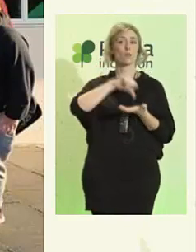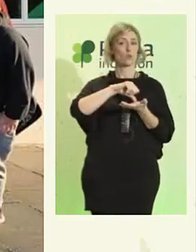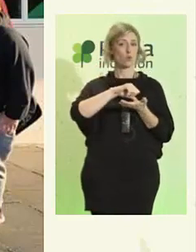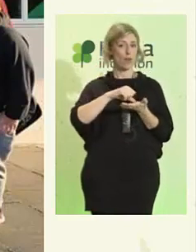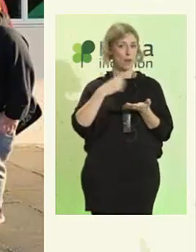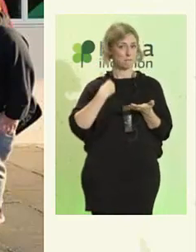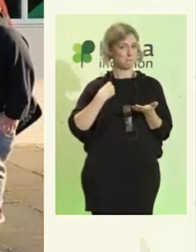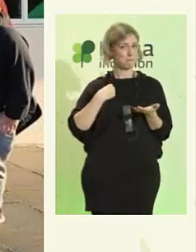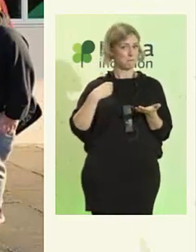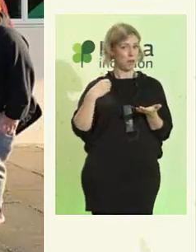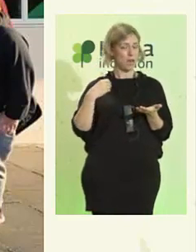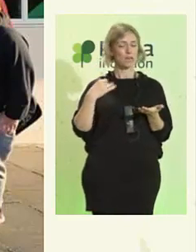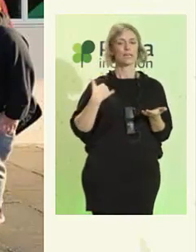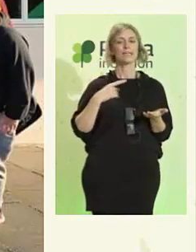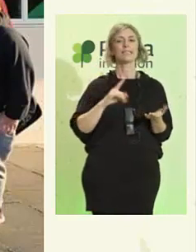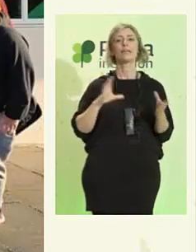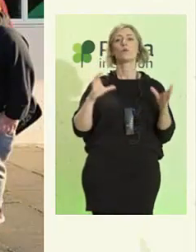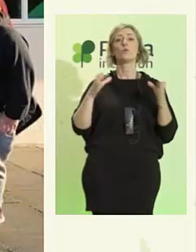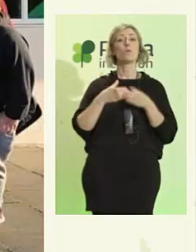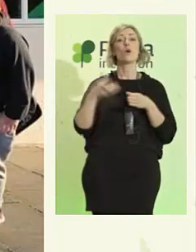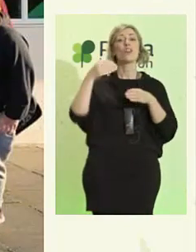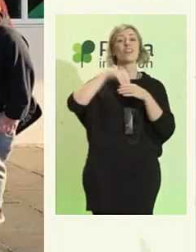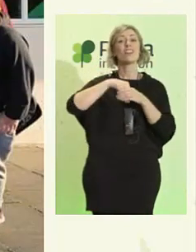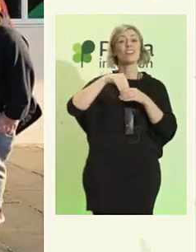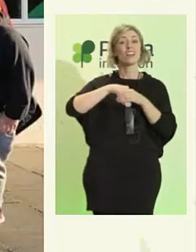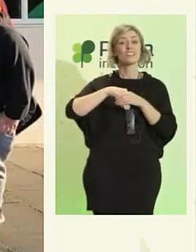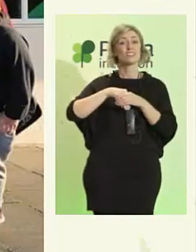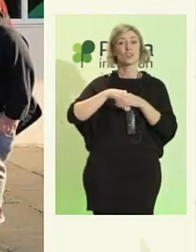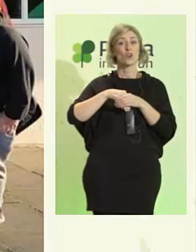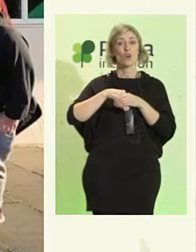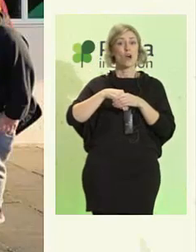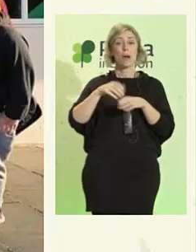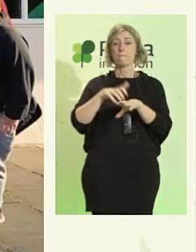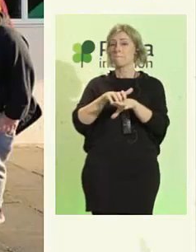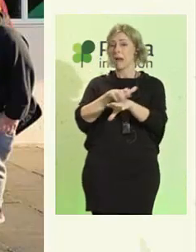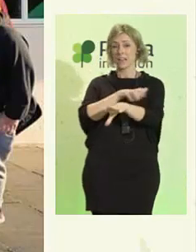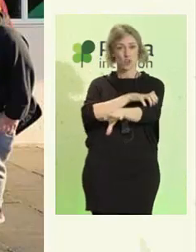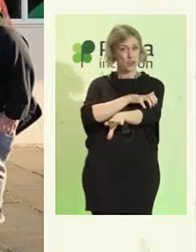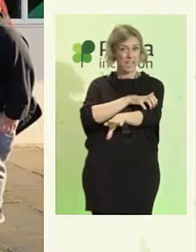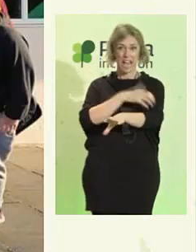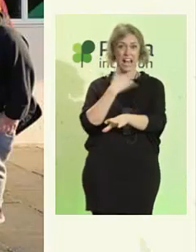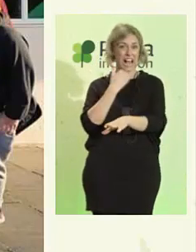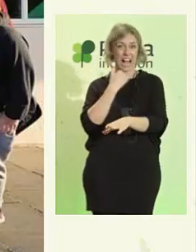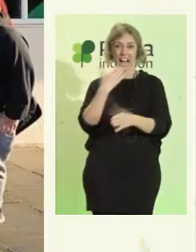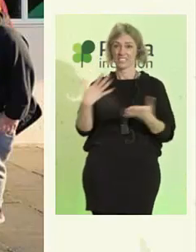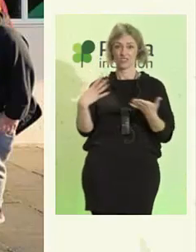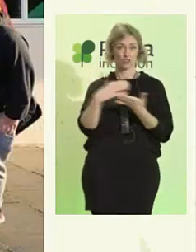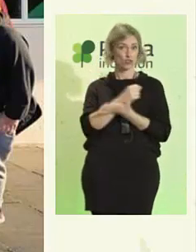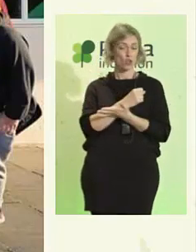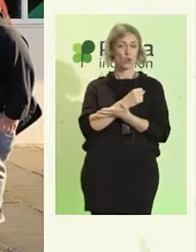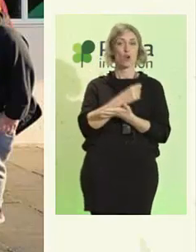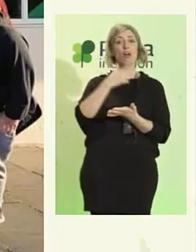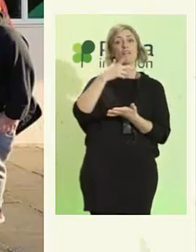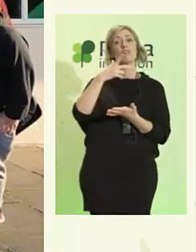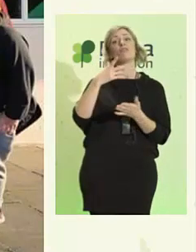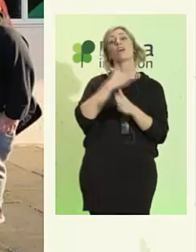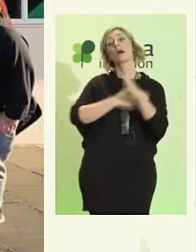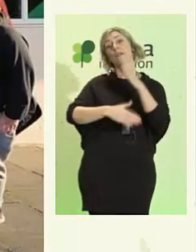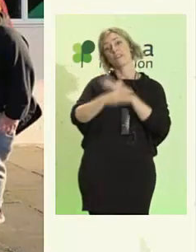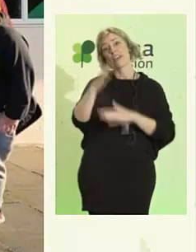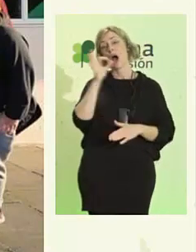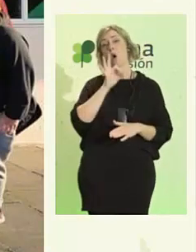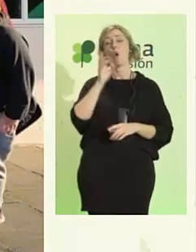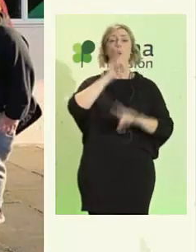prácticamente en su totalidad por personas con algún tipo de discapacidad o de problemas mentales, que el